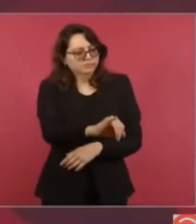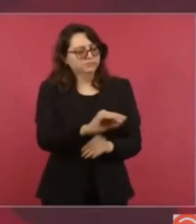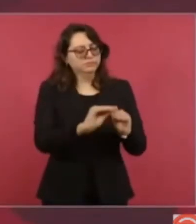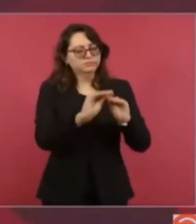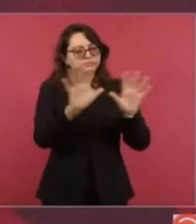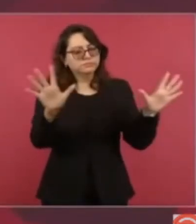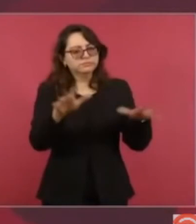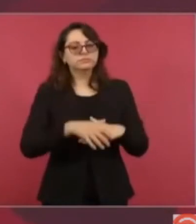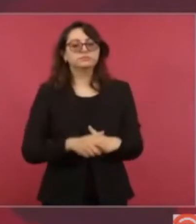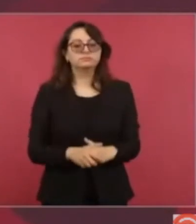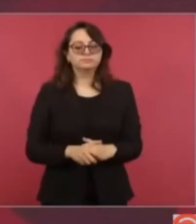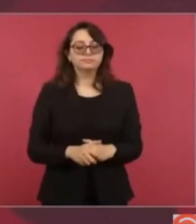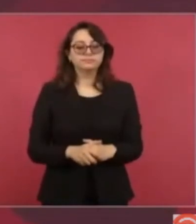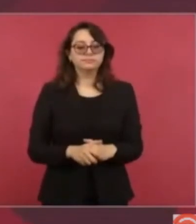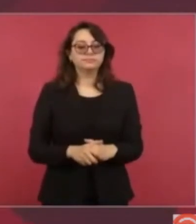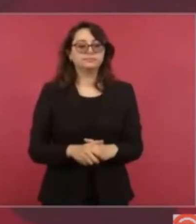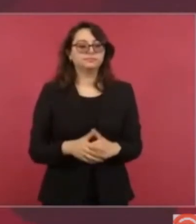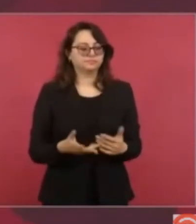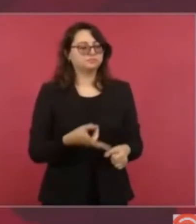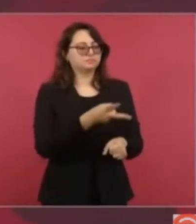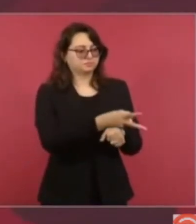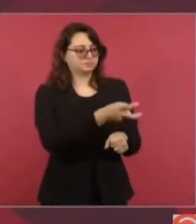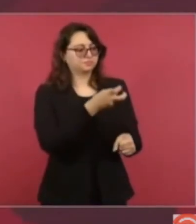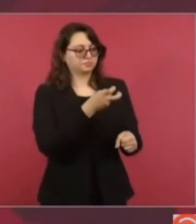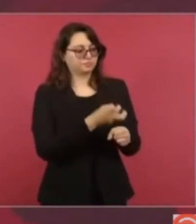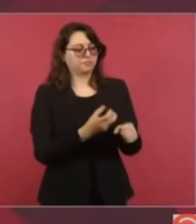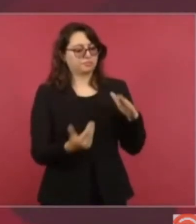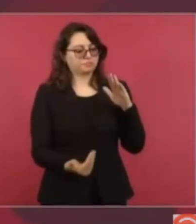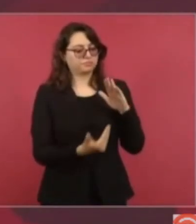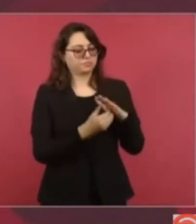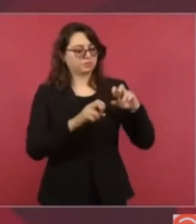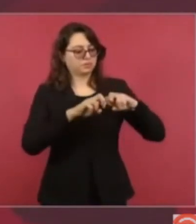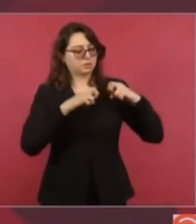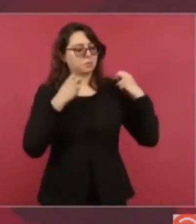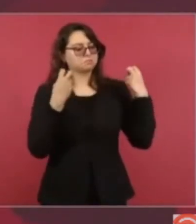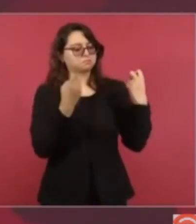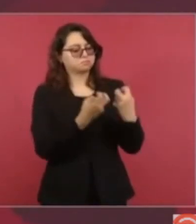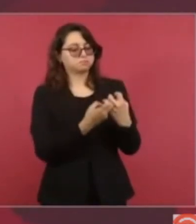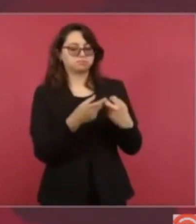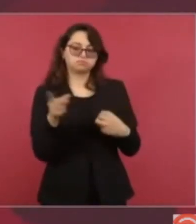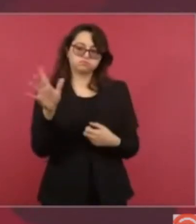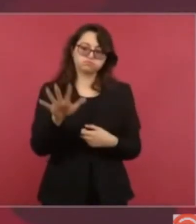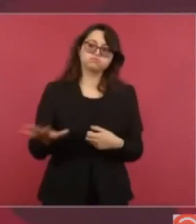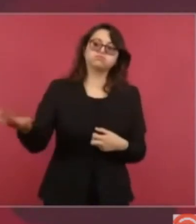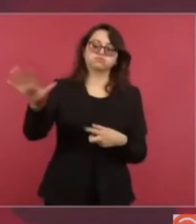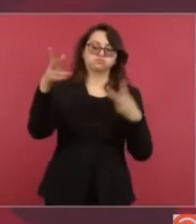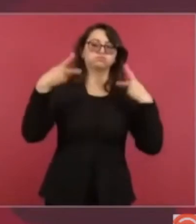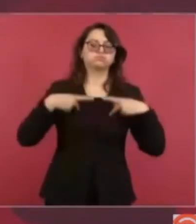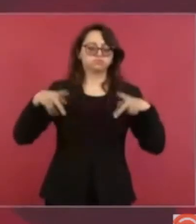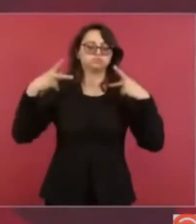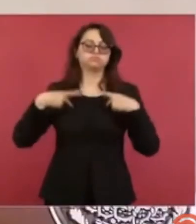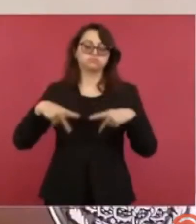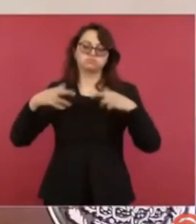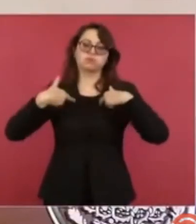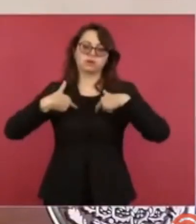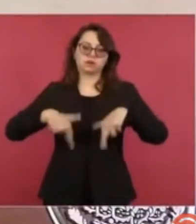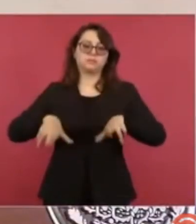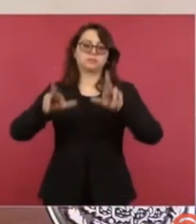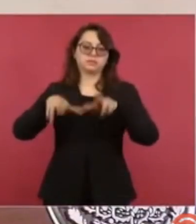y desde luego que se va a invitar también a los representantes de las personas